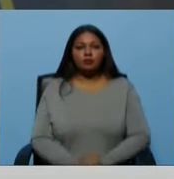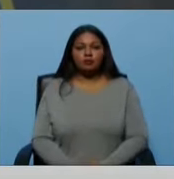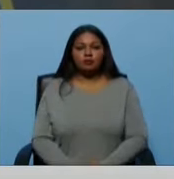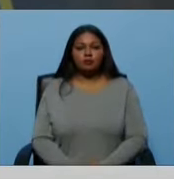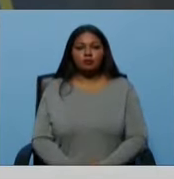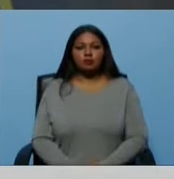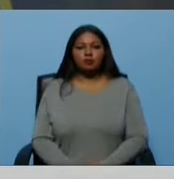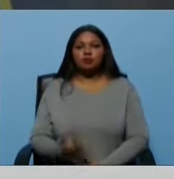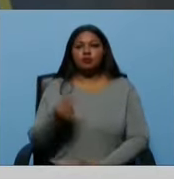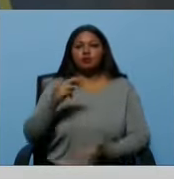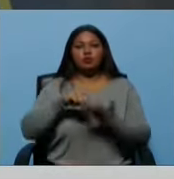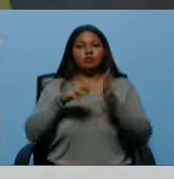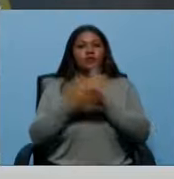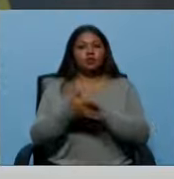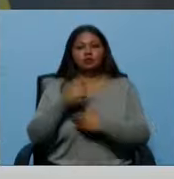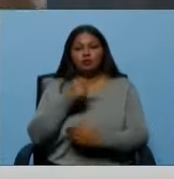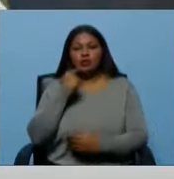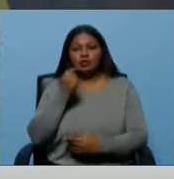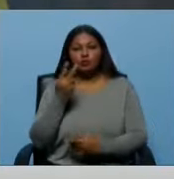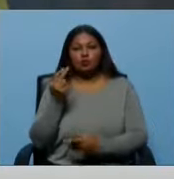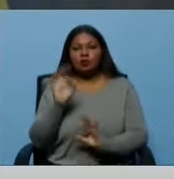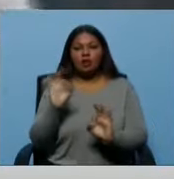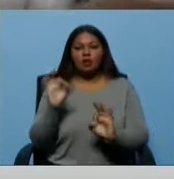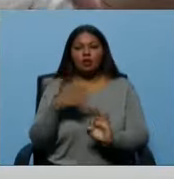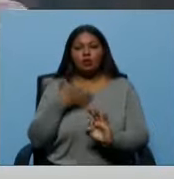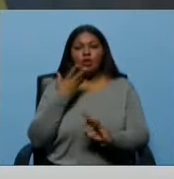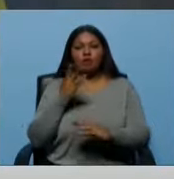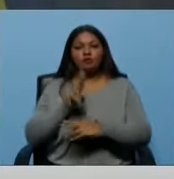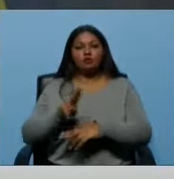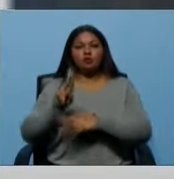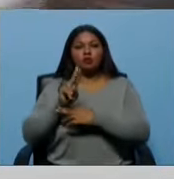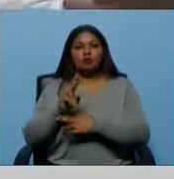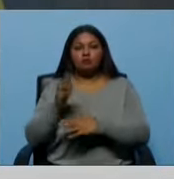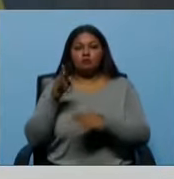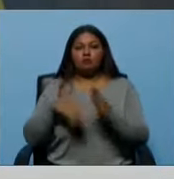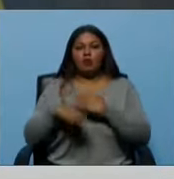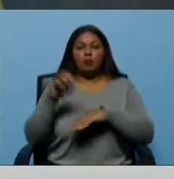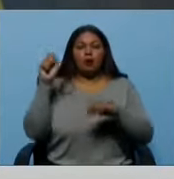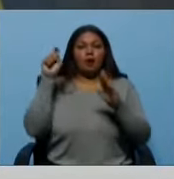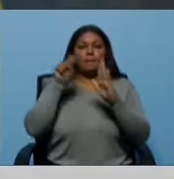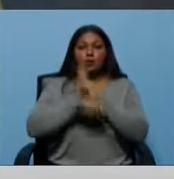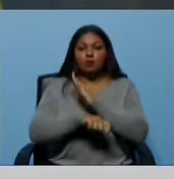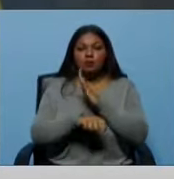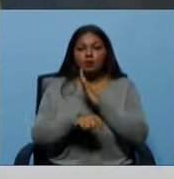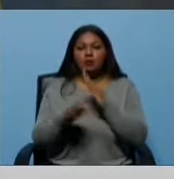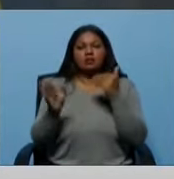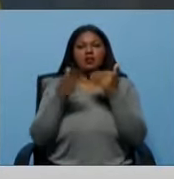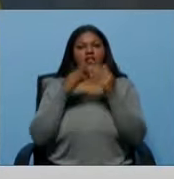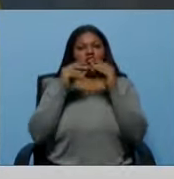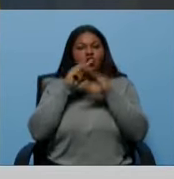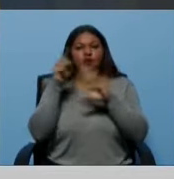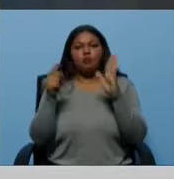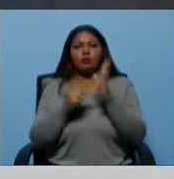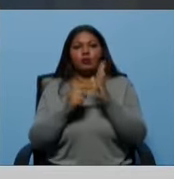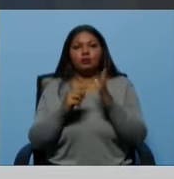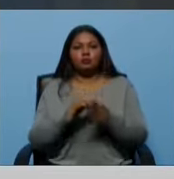no significa que estemos diciendo, no, que nadie las puede usar, que las vamos a prohibir, que las vamos a cerrar todas... Nadie está diciendo eso. Lo que se está